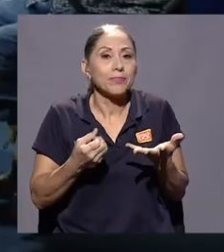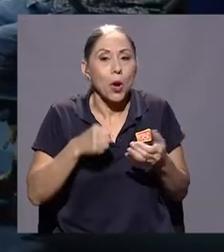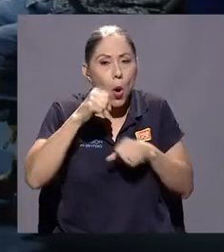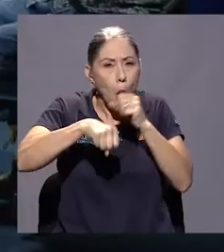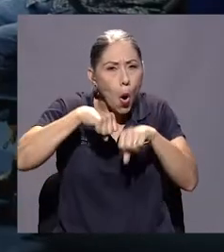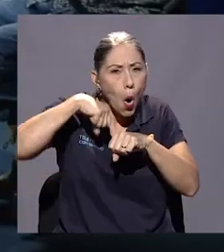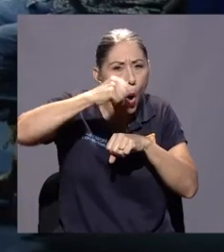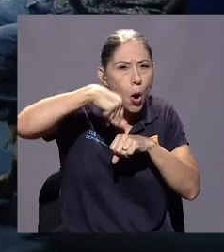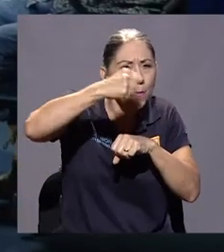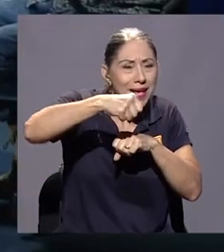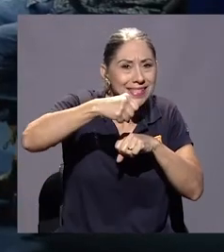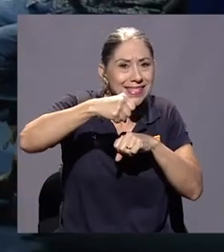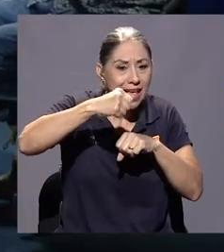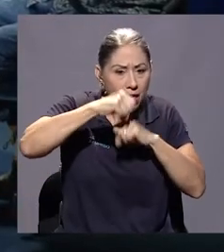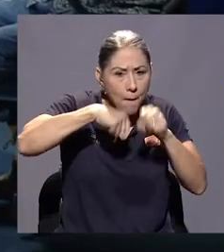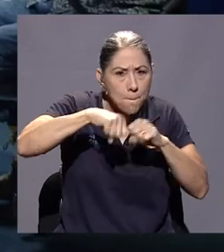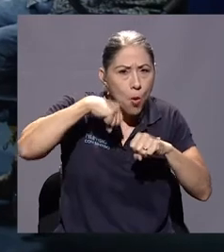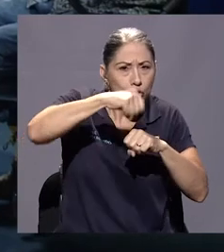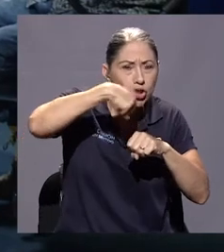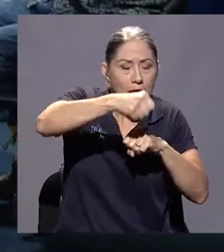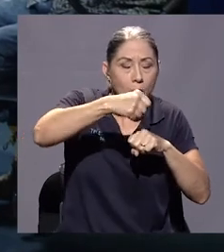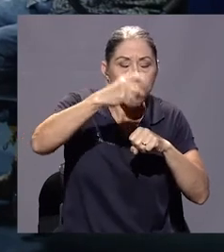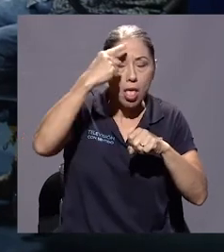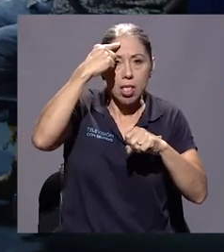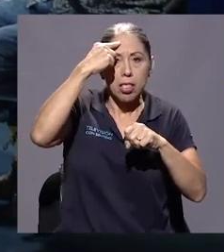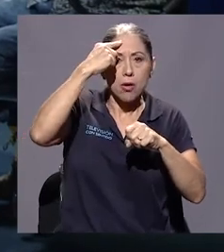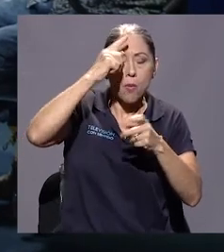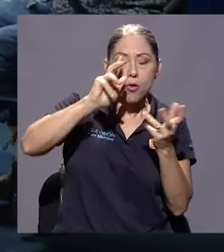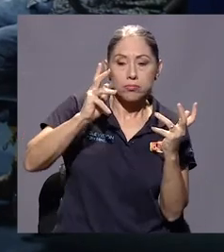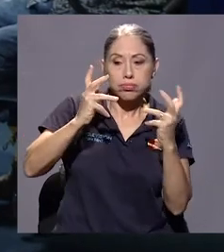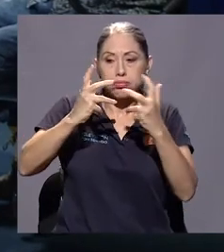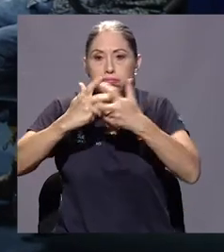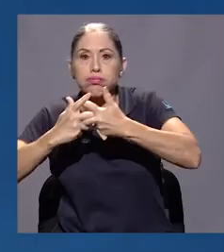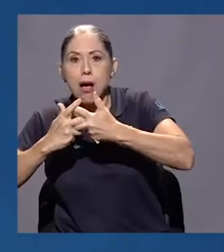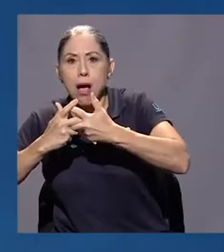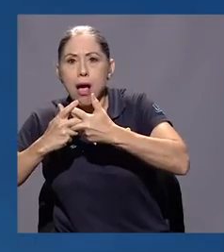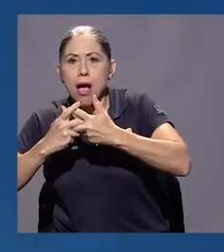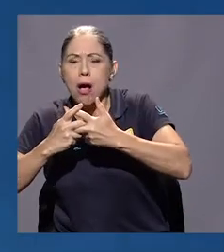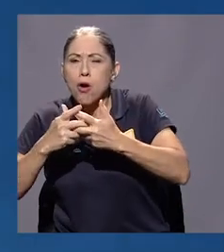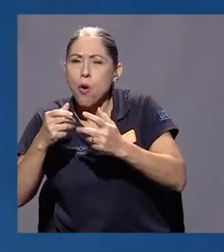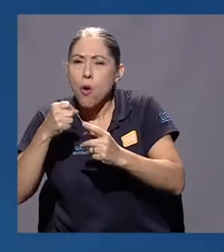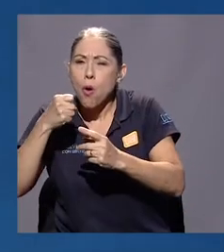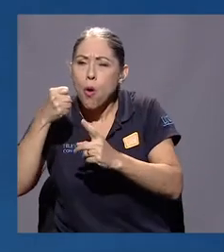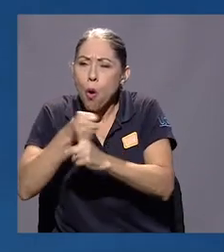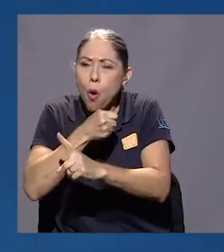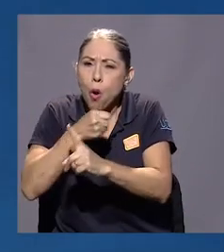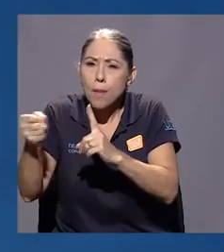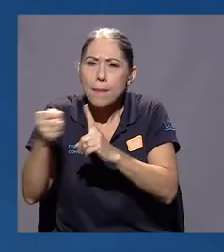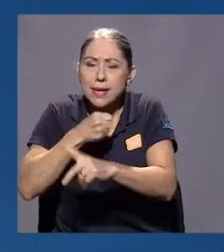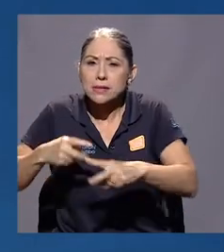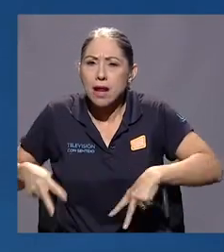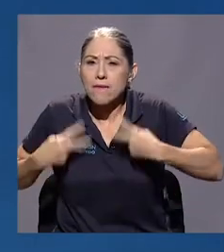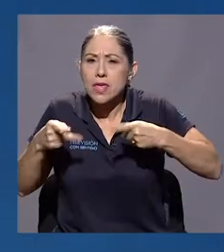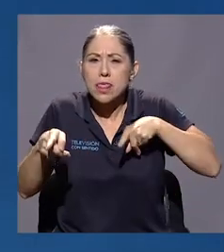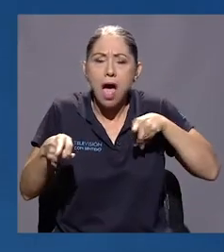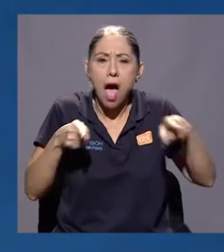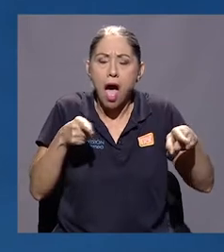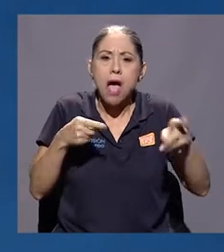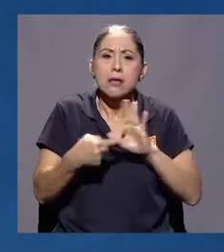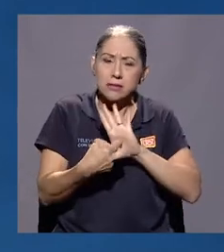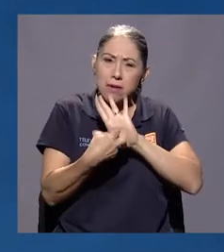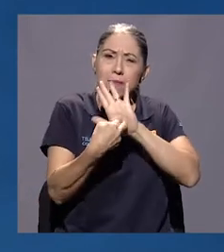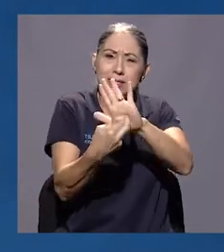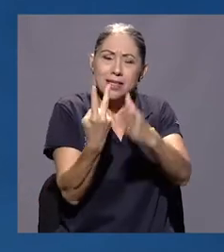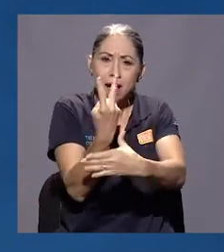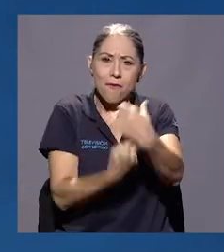del boxeo a los golpes de la vida que están muy representados tanto en el documental como en la película, ¿verdad? De ese tema